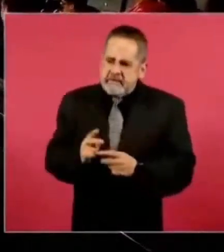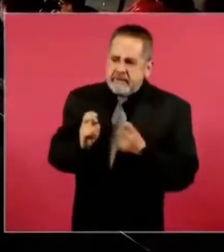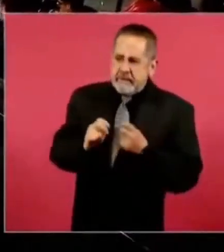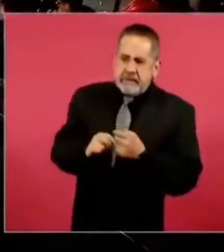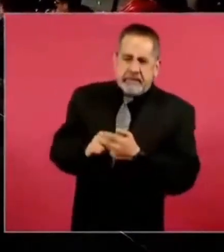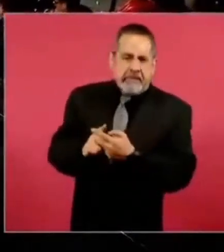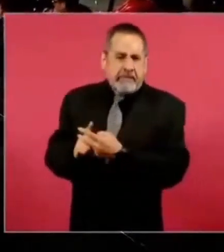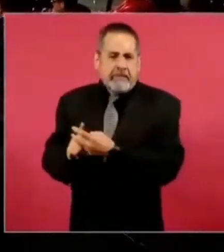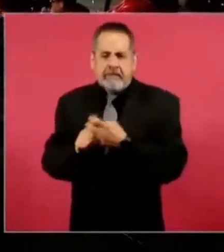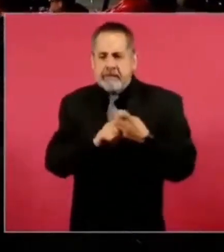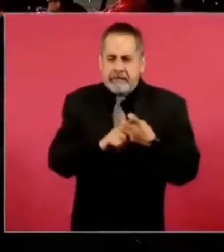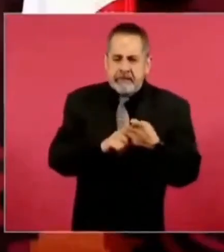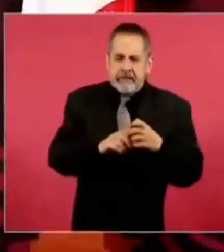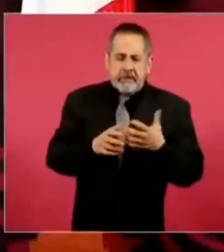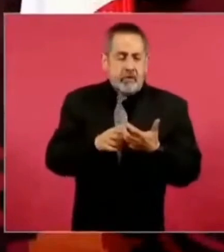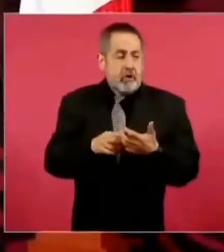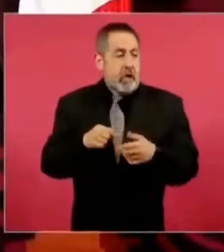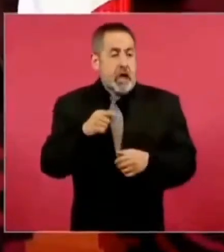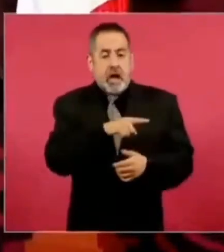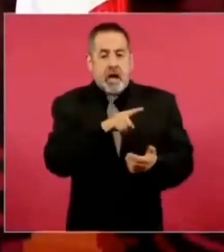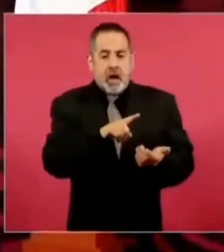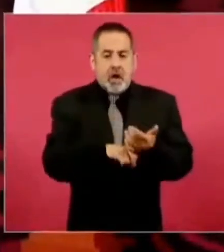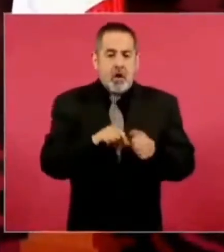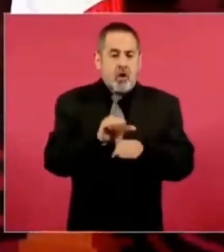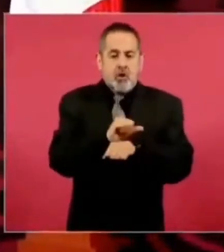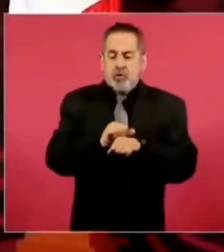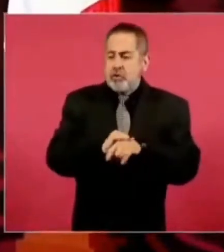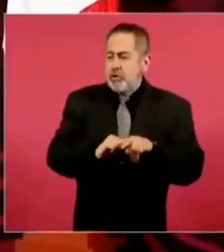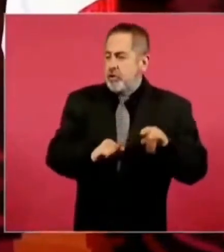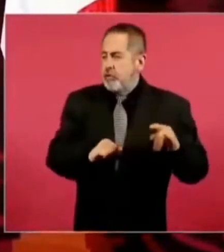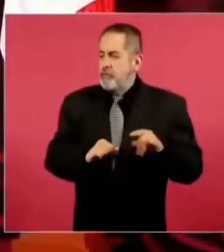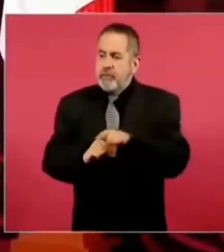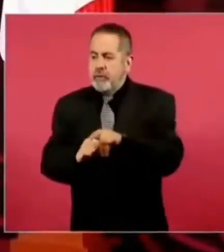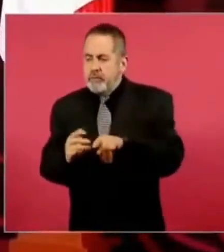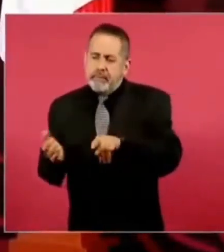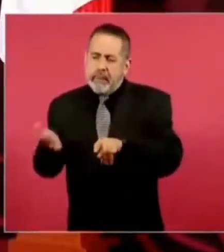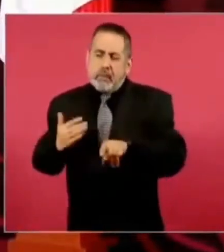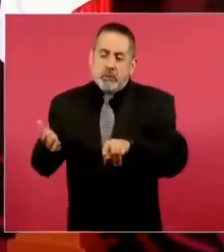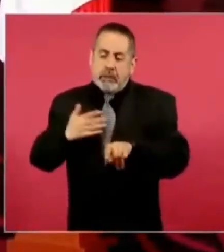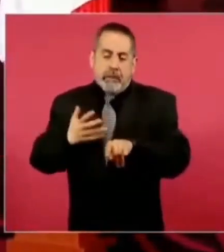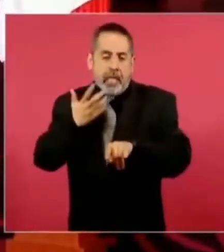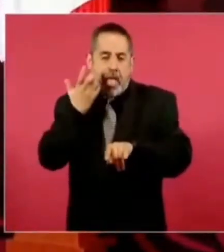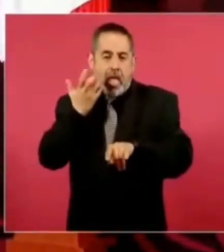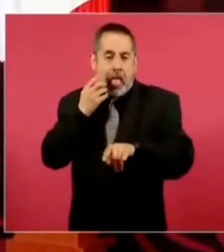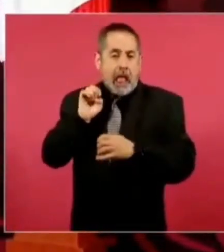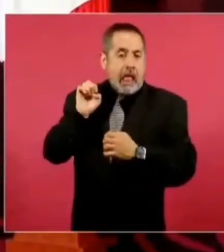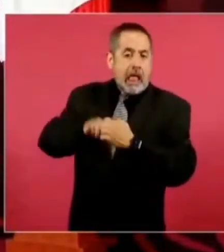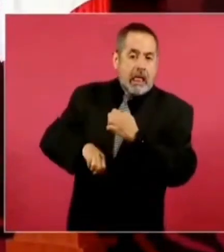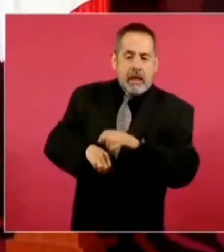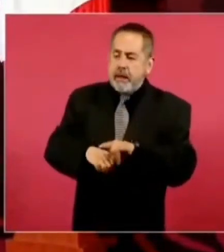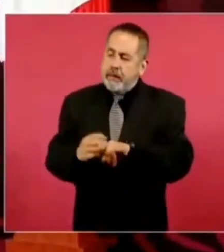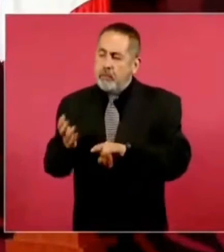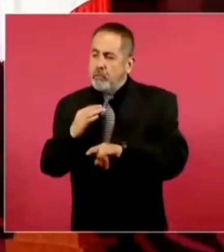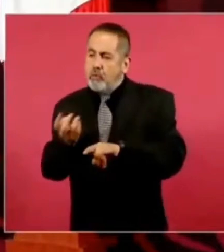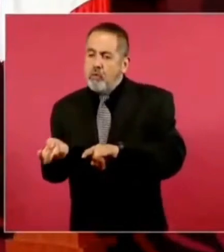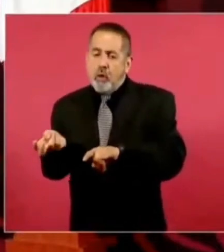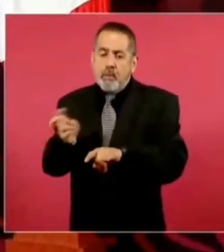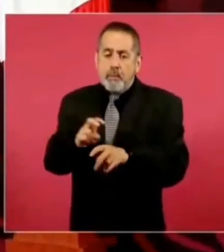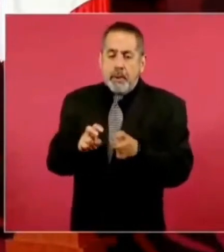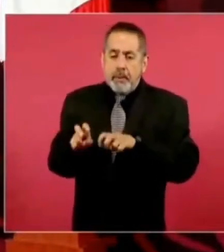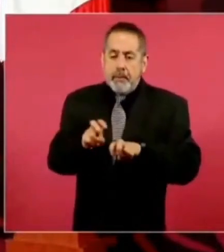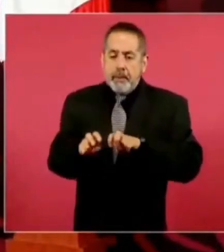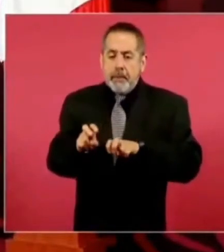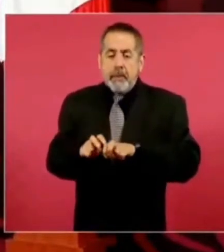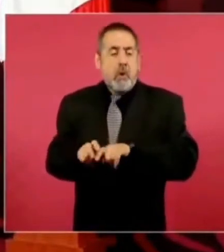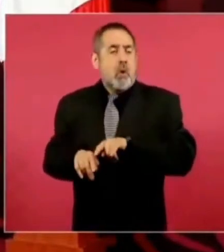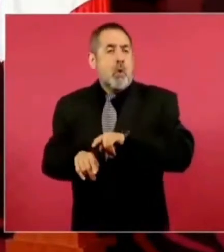con vehículos los trasladan y son los riesgos